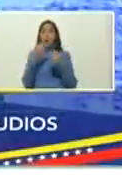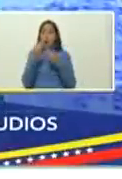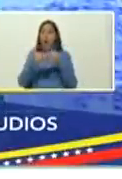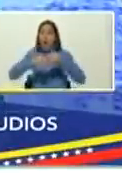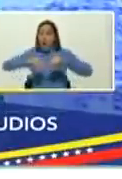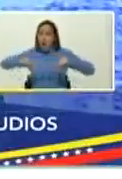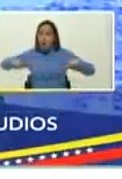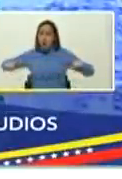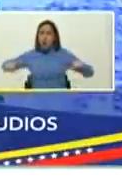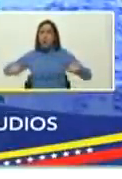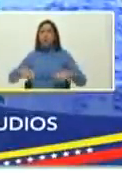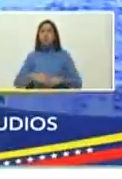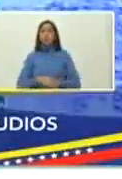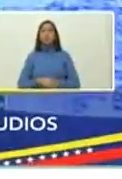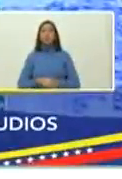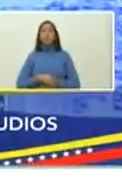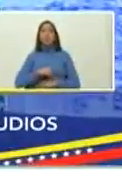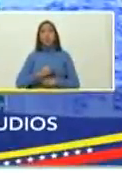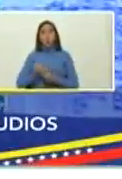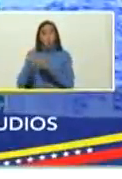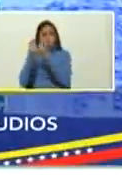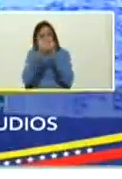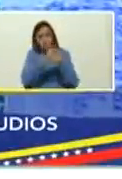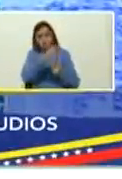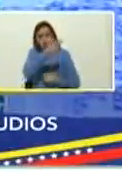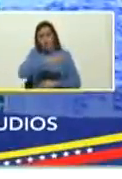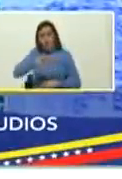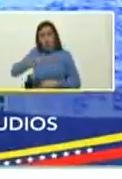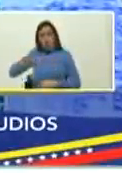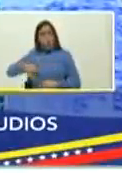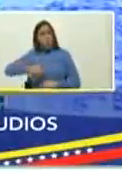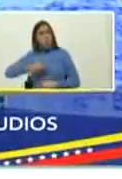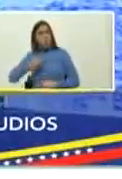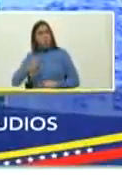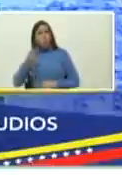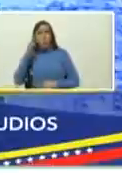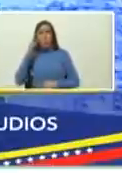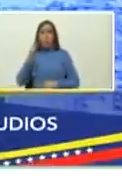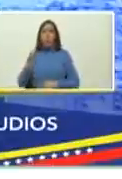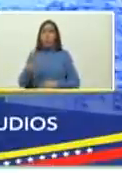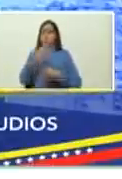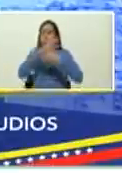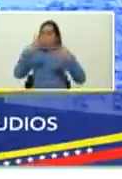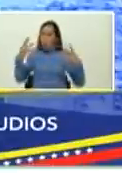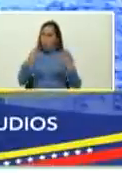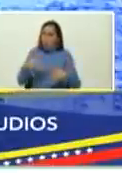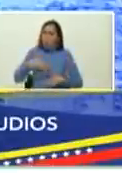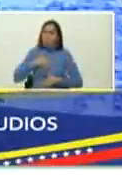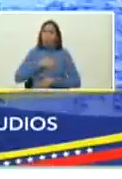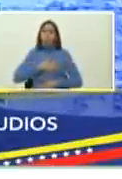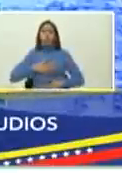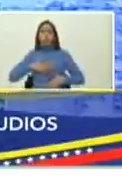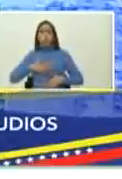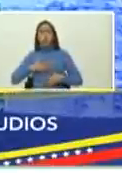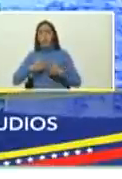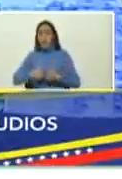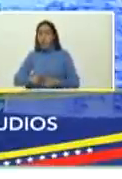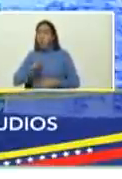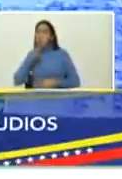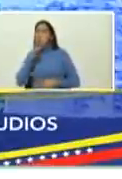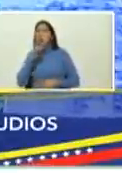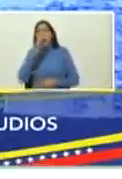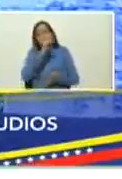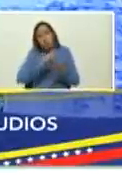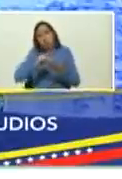con economía de personajes donde podemos percibir un relato seductor trágico y poético